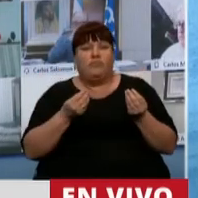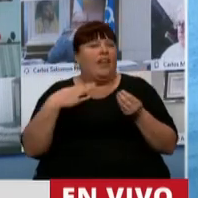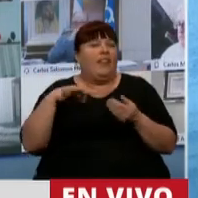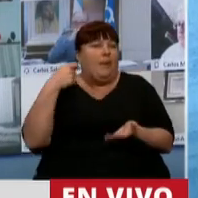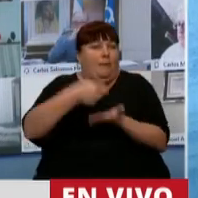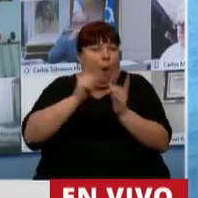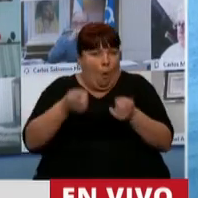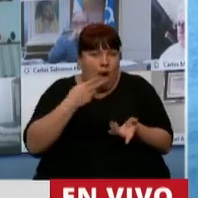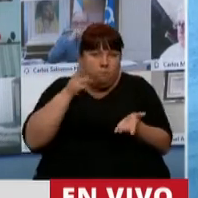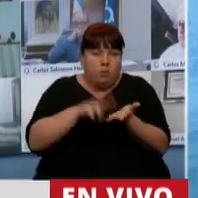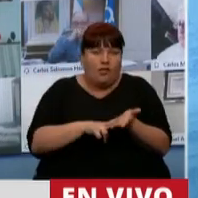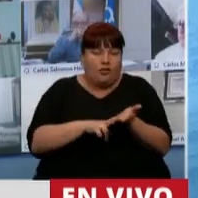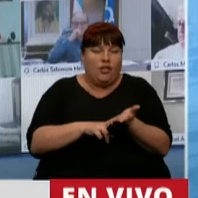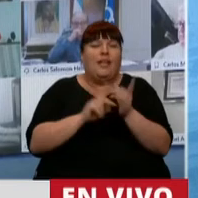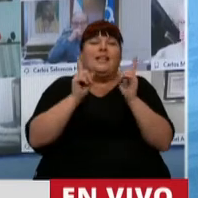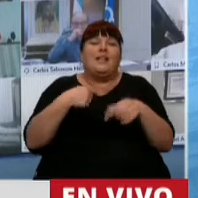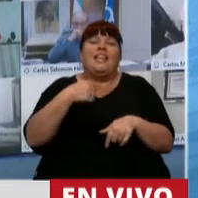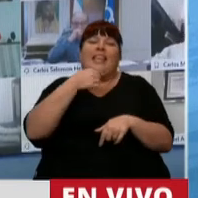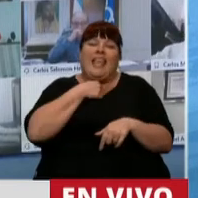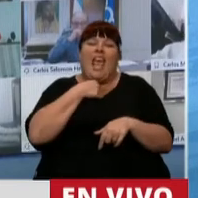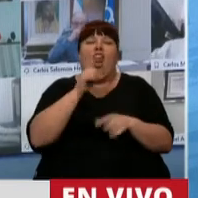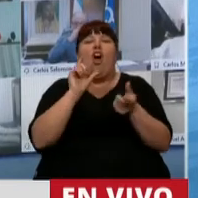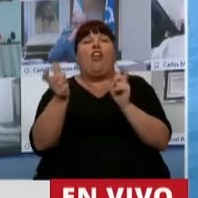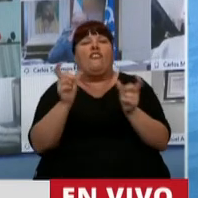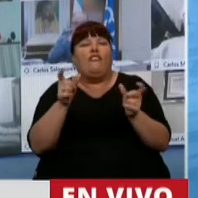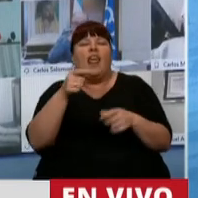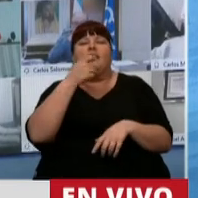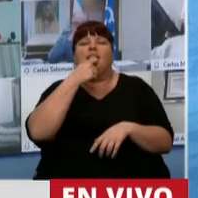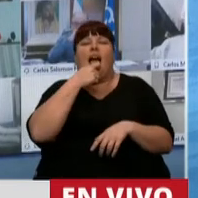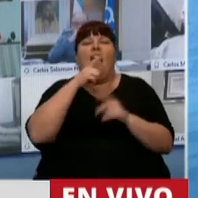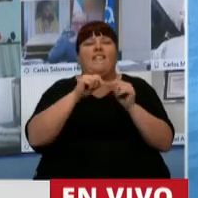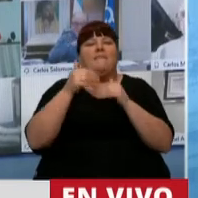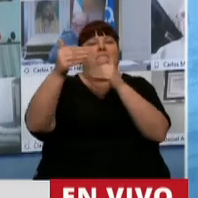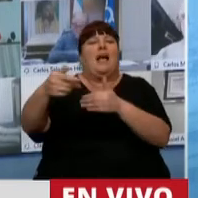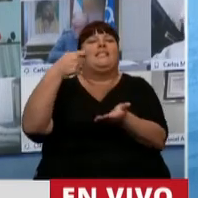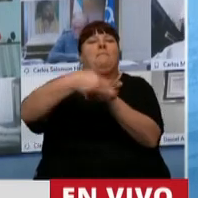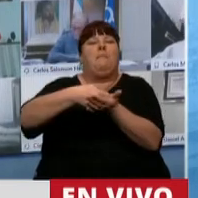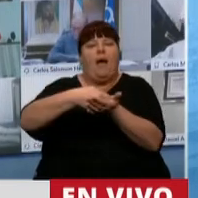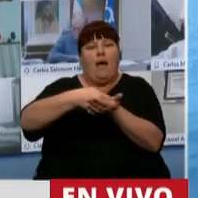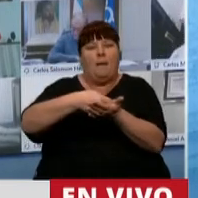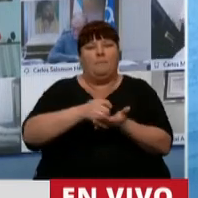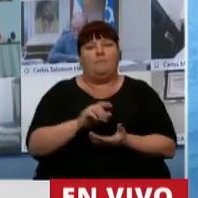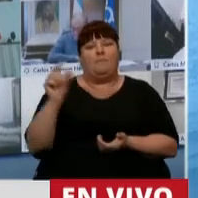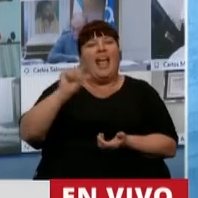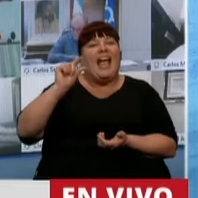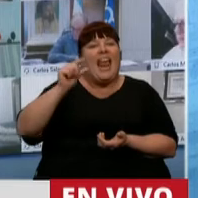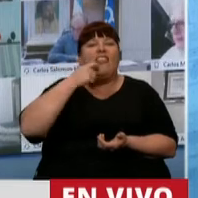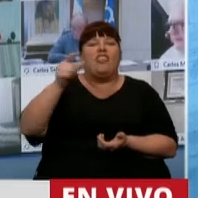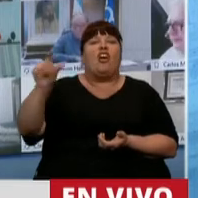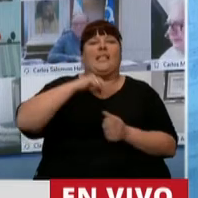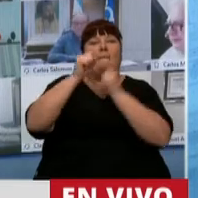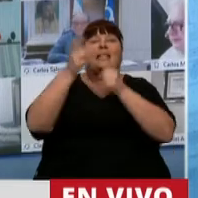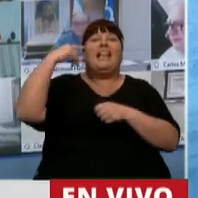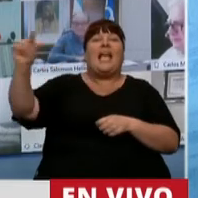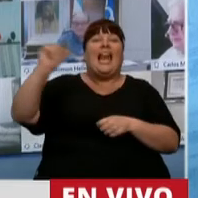tiene que pagar igual también queríamos diferimiento de plazo para el pago de los créditos que hayan tomado